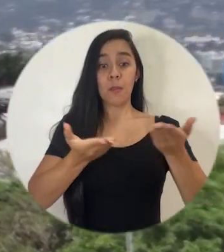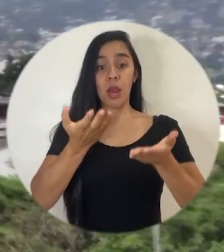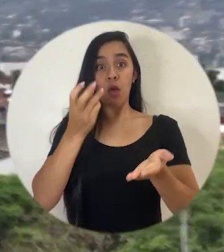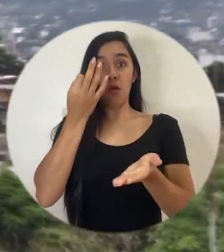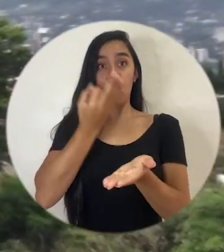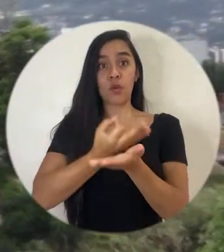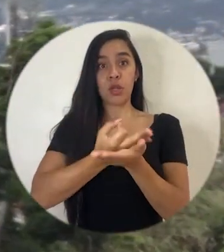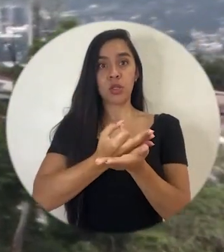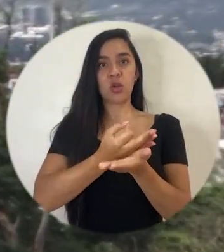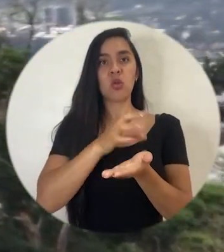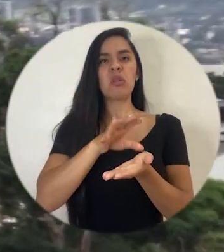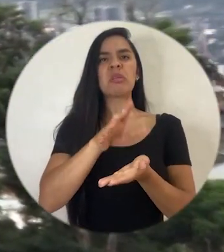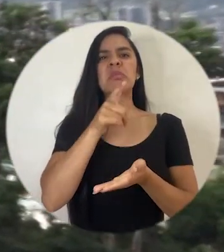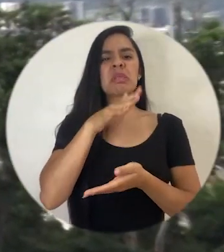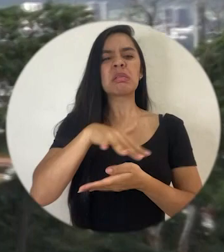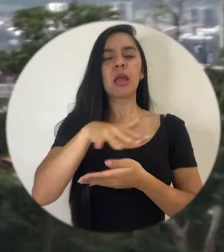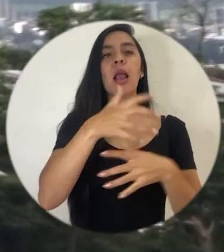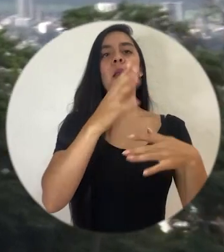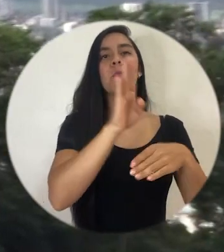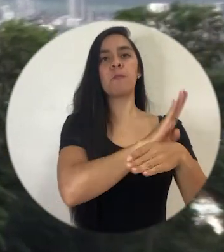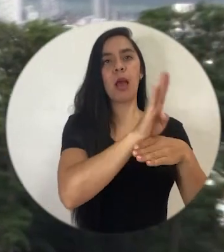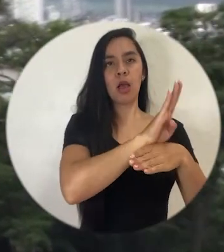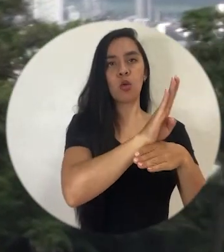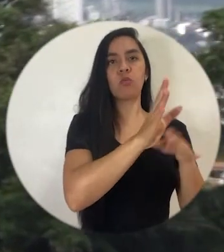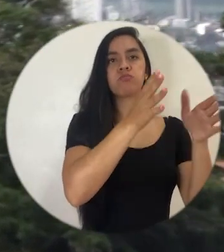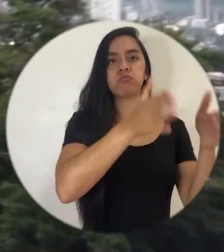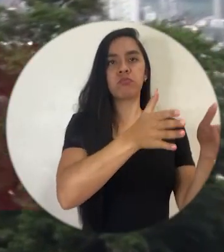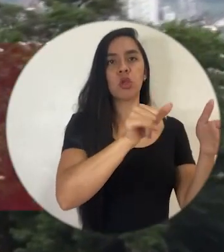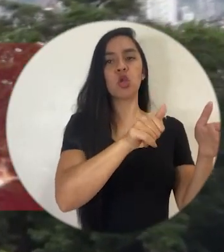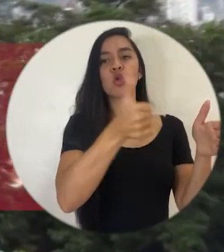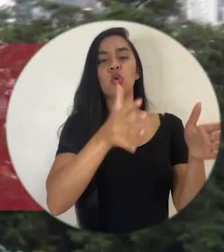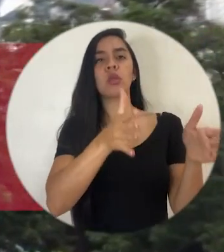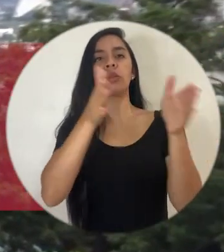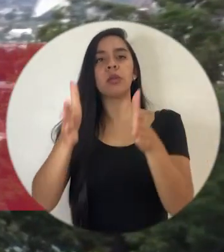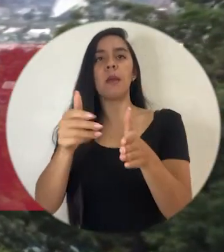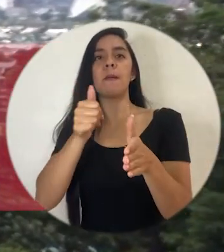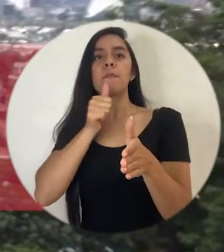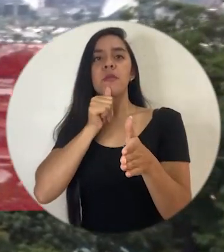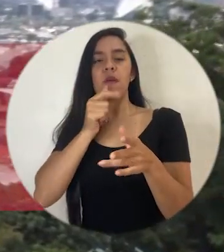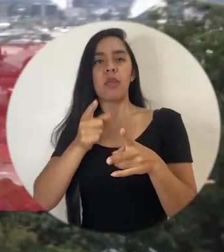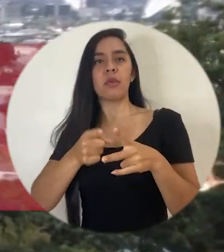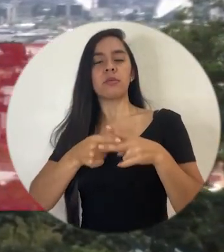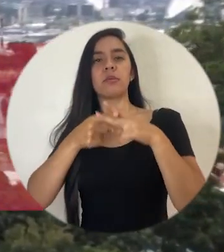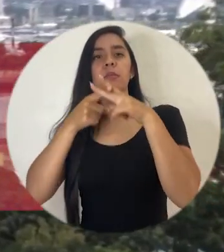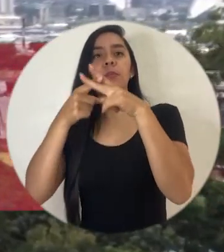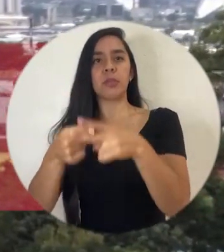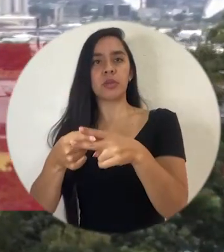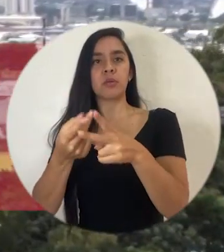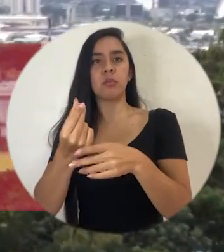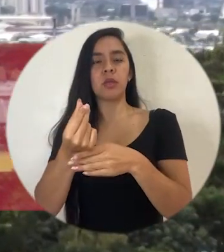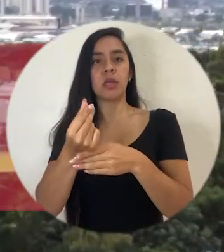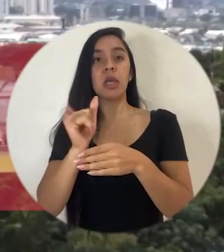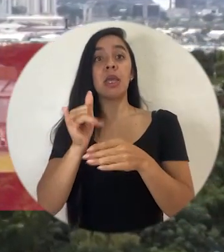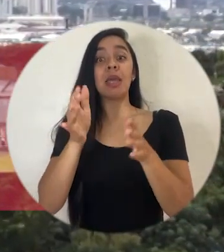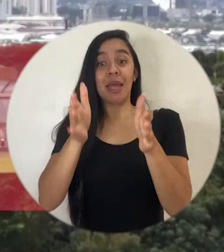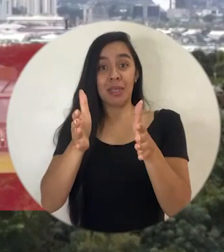un mercado financiero que son los bancos públicos y otro mercado que son las entidades privadas y agreguémosle un sector no